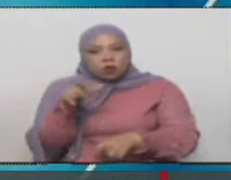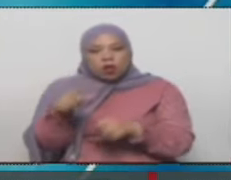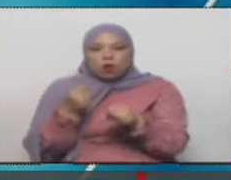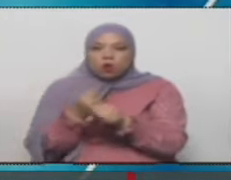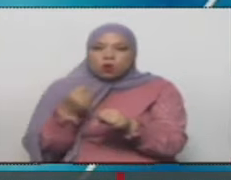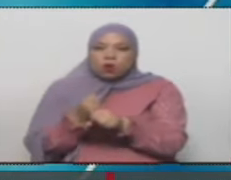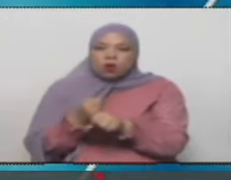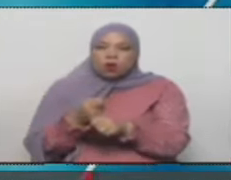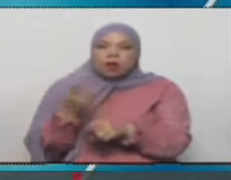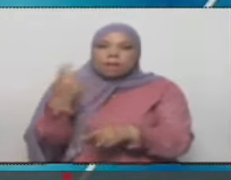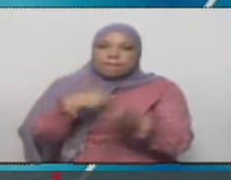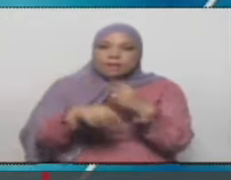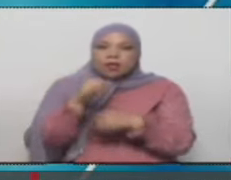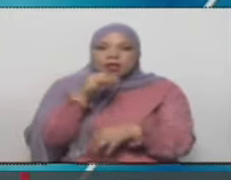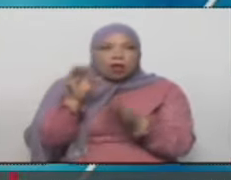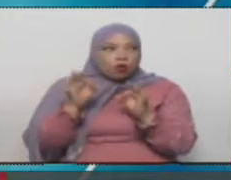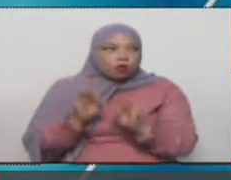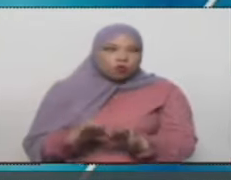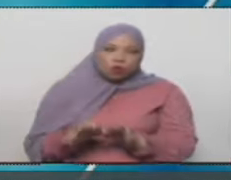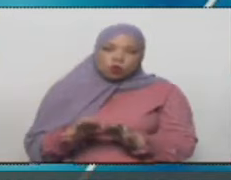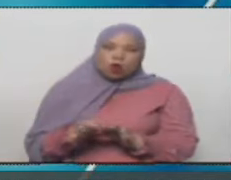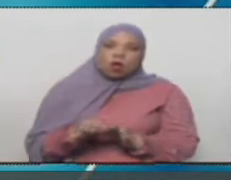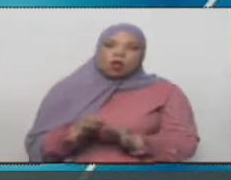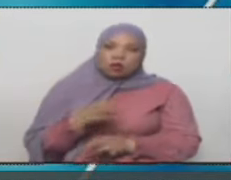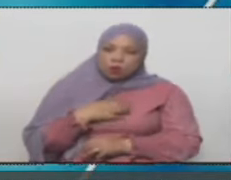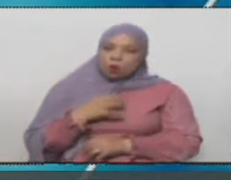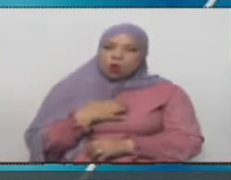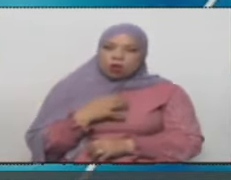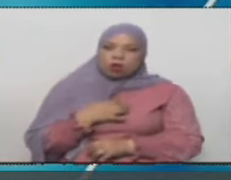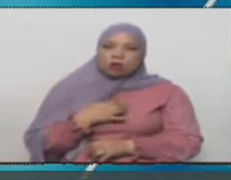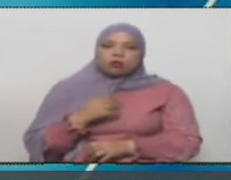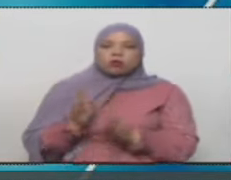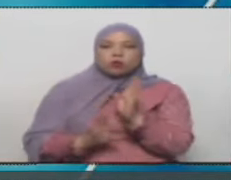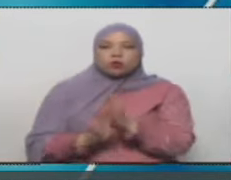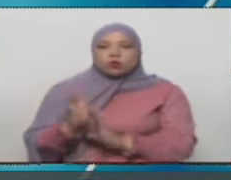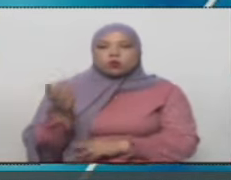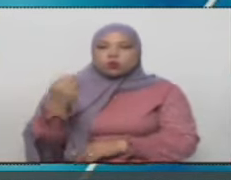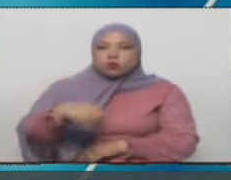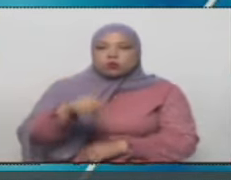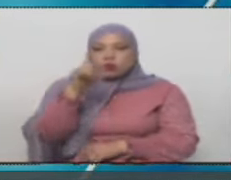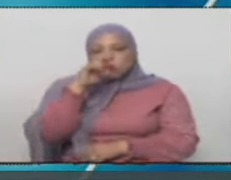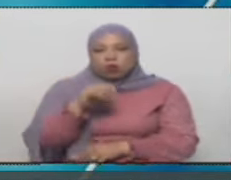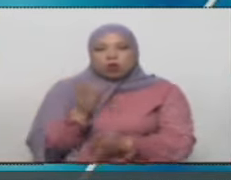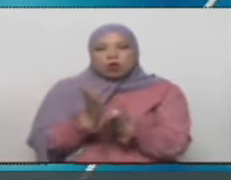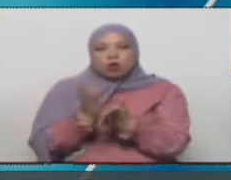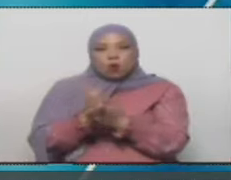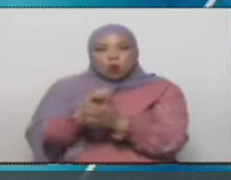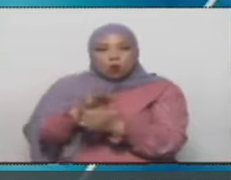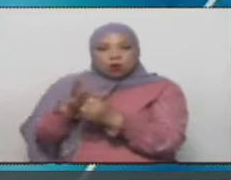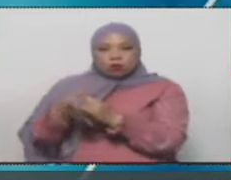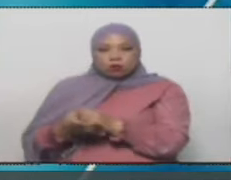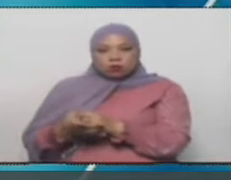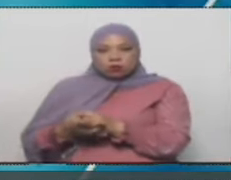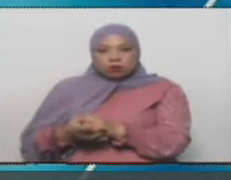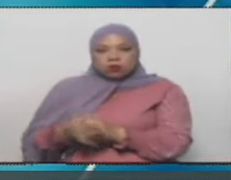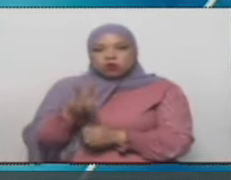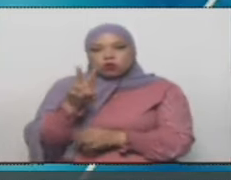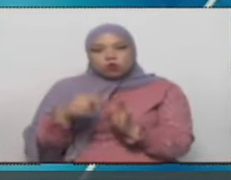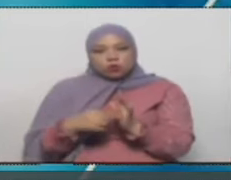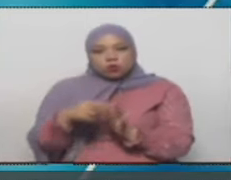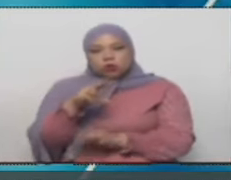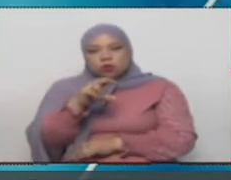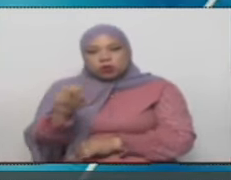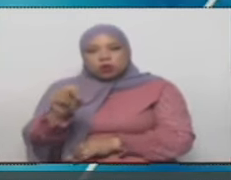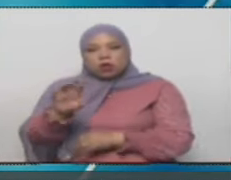múltiples opciones. Sin lugar a dudas, el crecimiento que ha habido desde la época de la pandemia, 2020 al